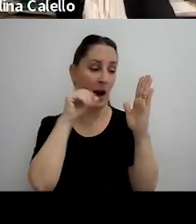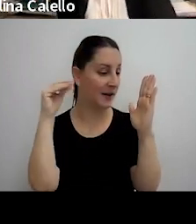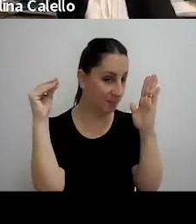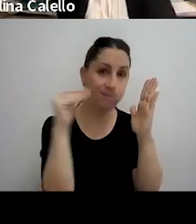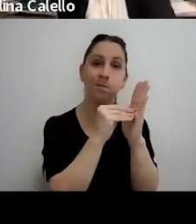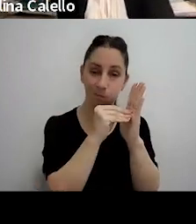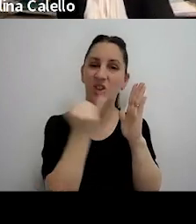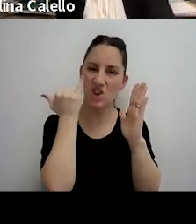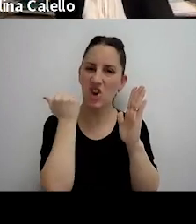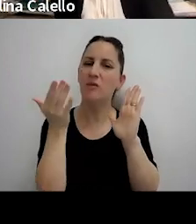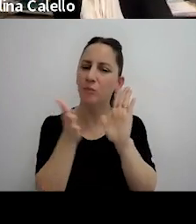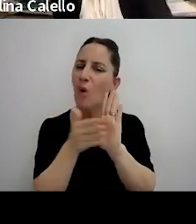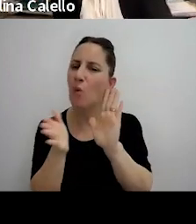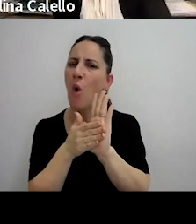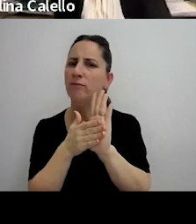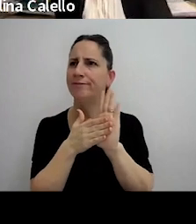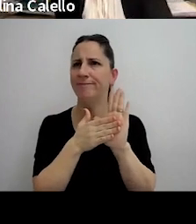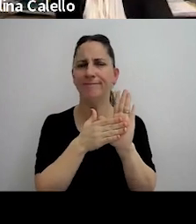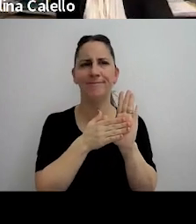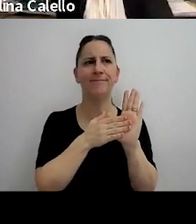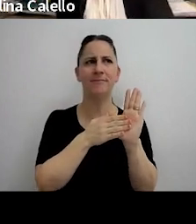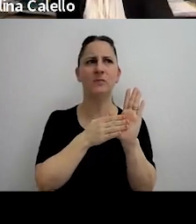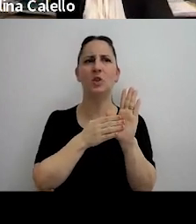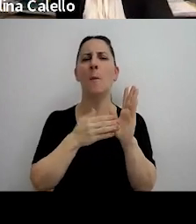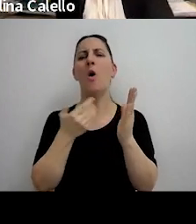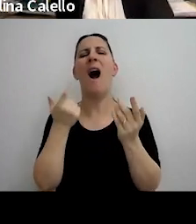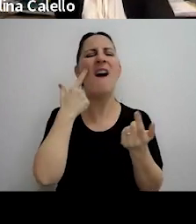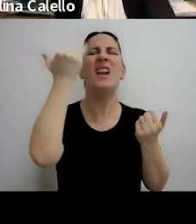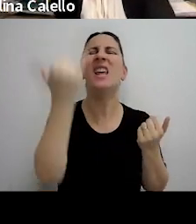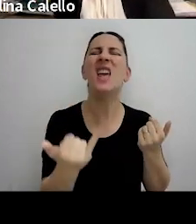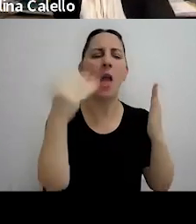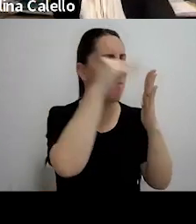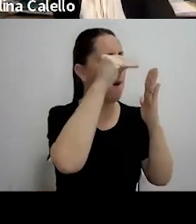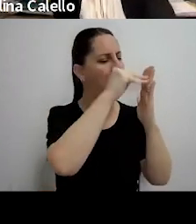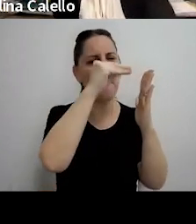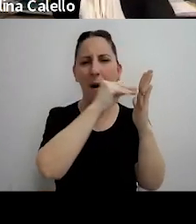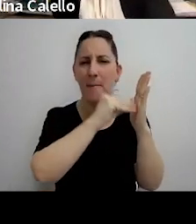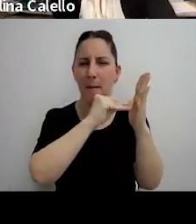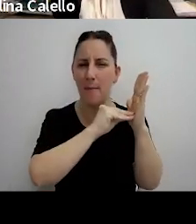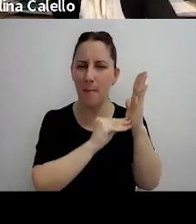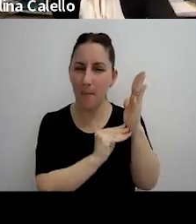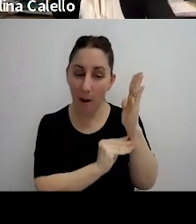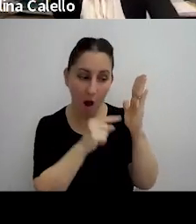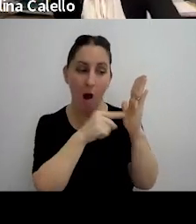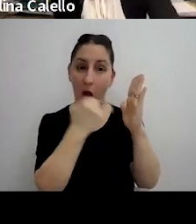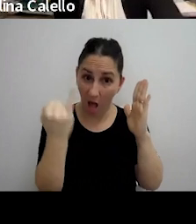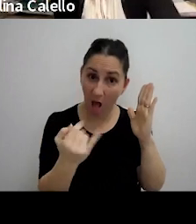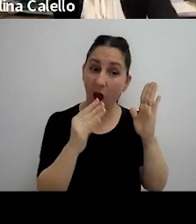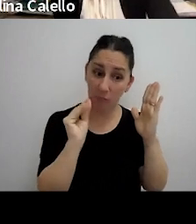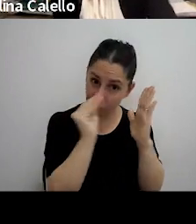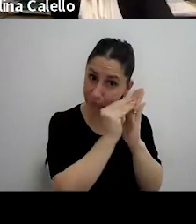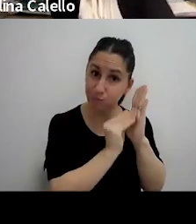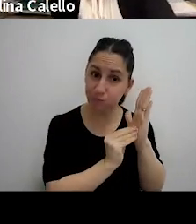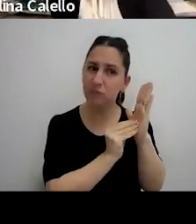constató una diferencia o sea se constató un inventario por ejemplo eso bueno se